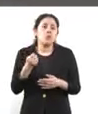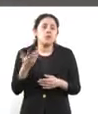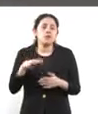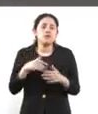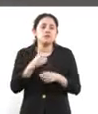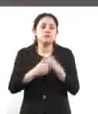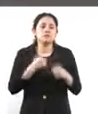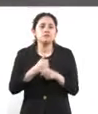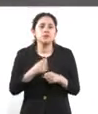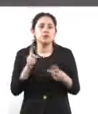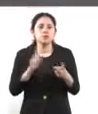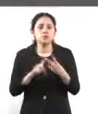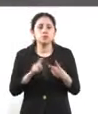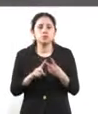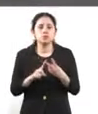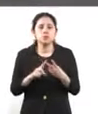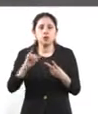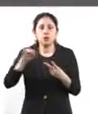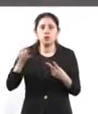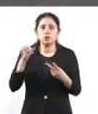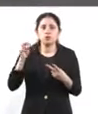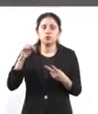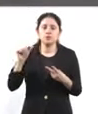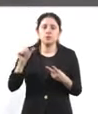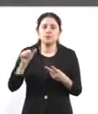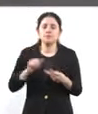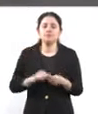Continuemos con la pregunta de Giovanna Flores, de Grupo Asil.